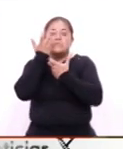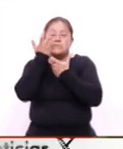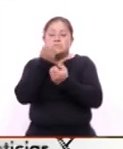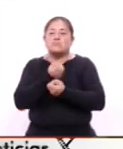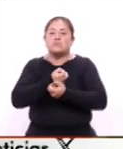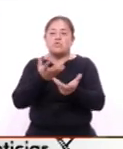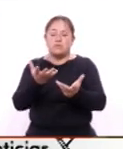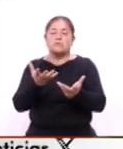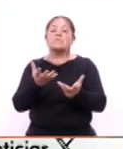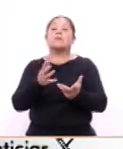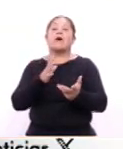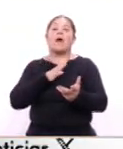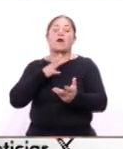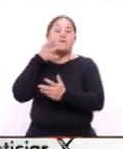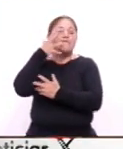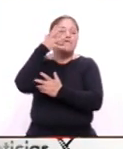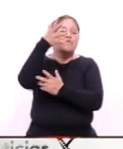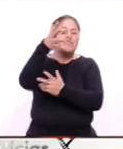más inclusivo